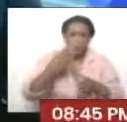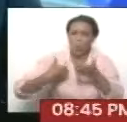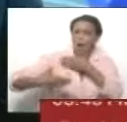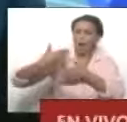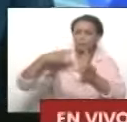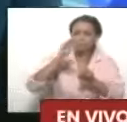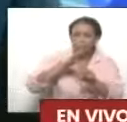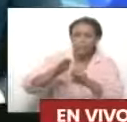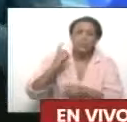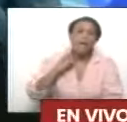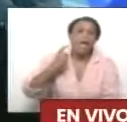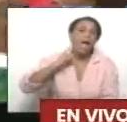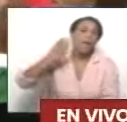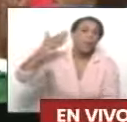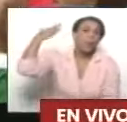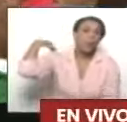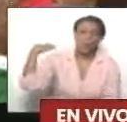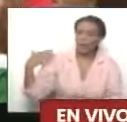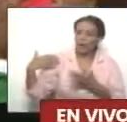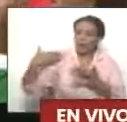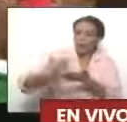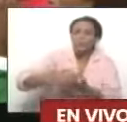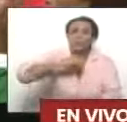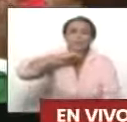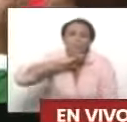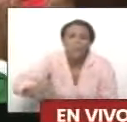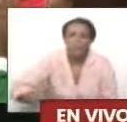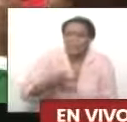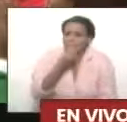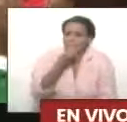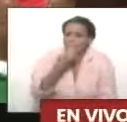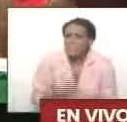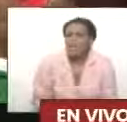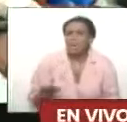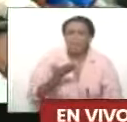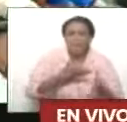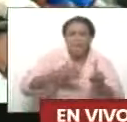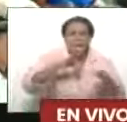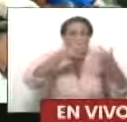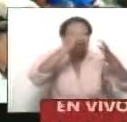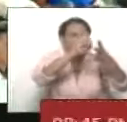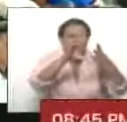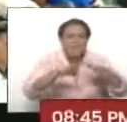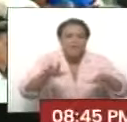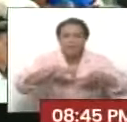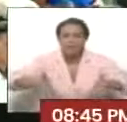cultura, un legado, un patrimonio, una belleza, una diversidad.